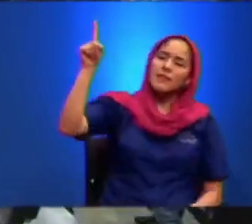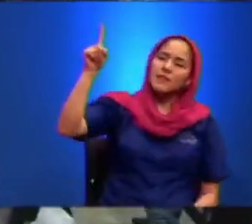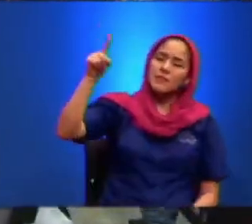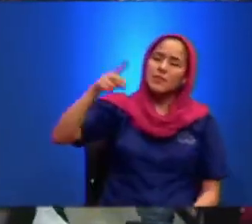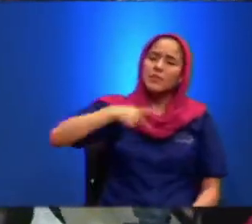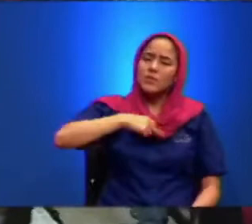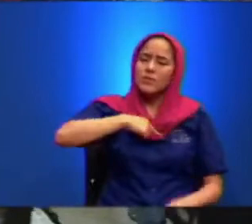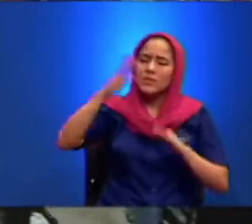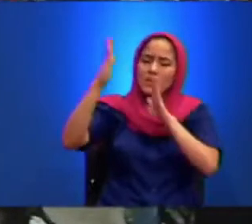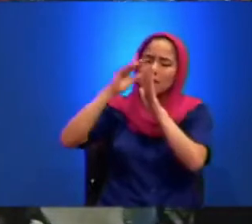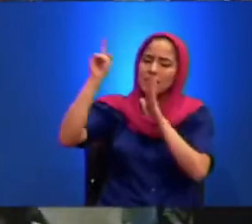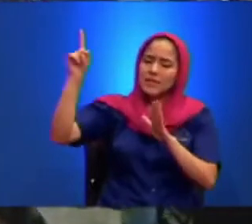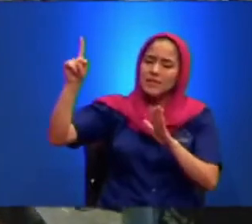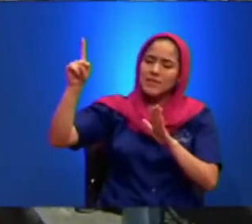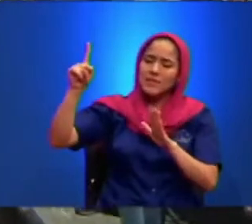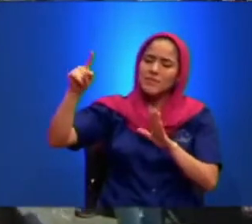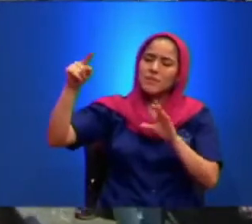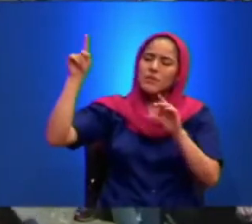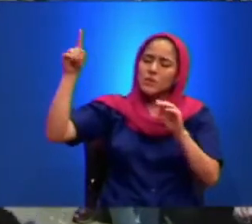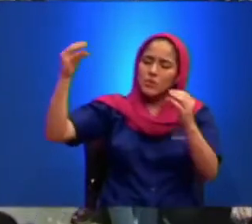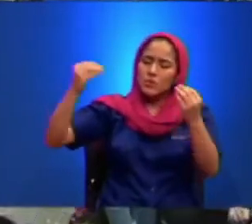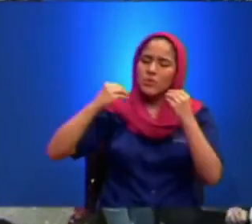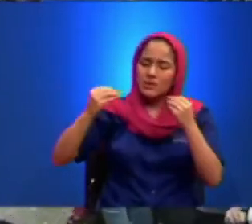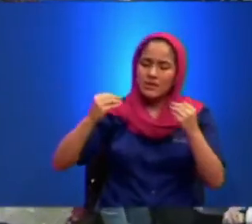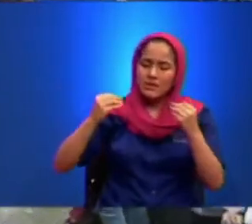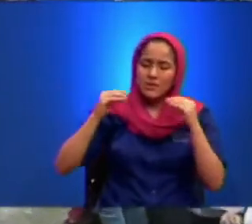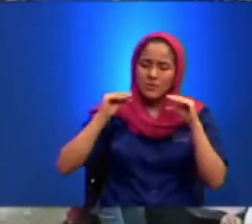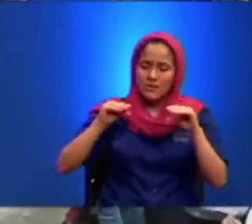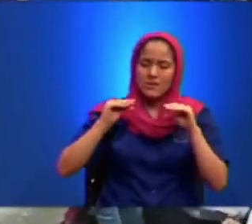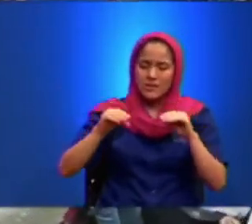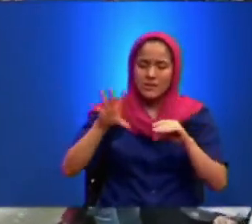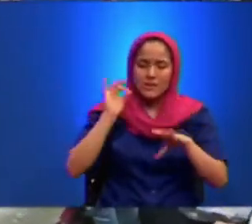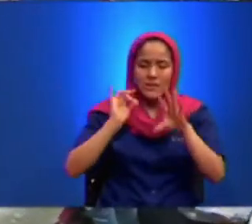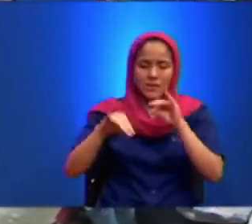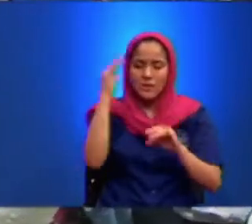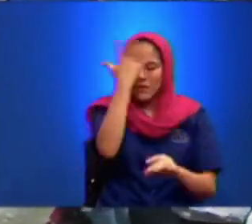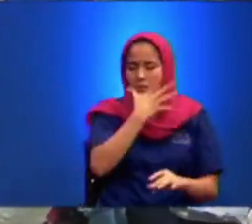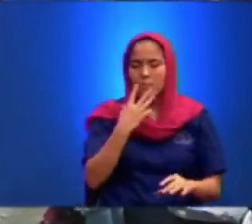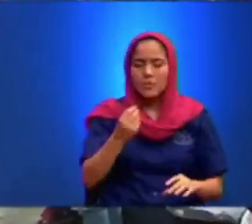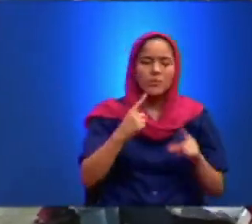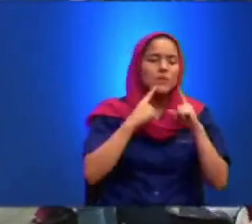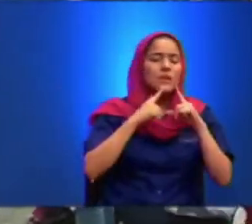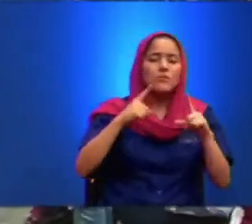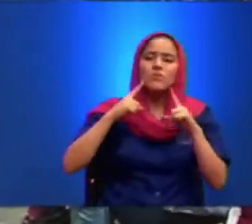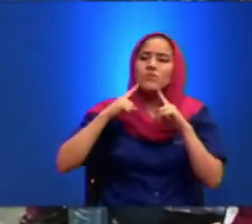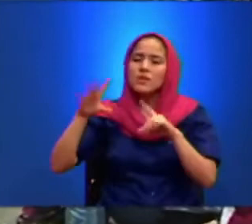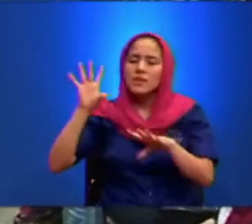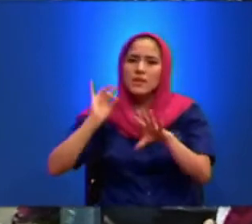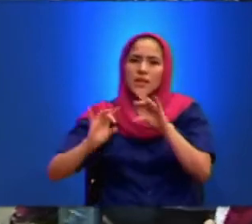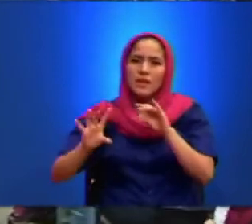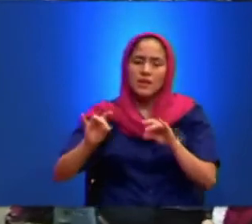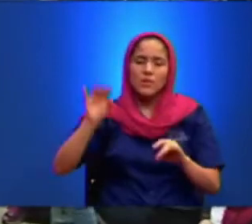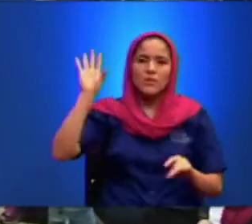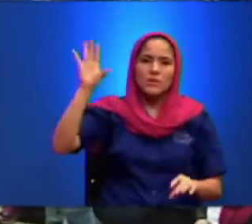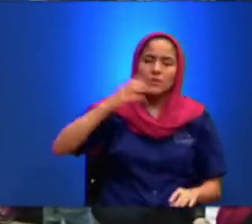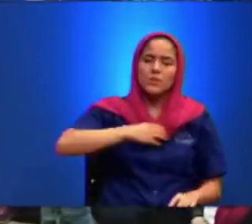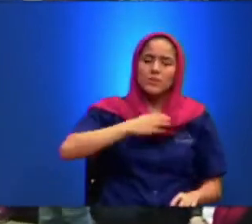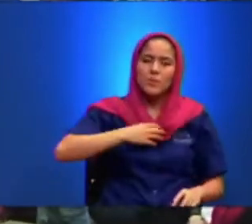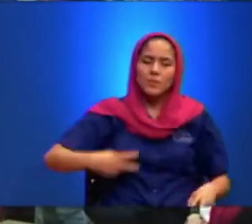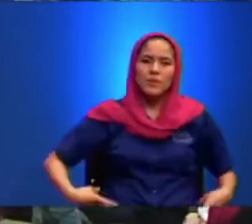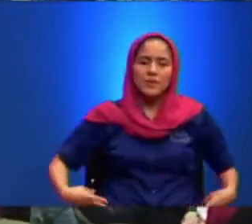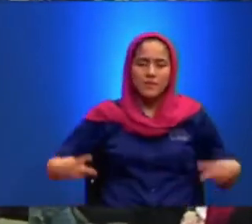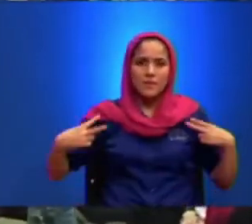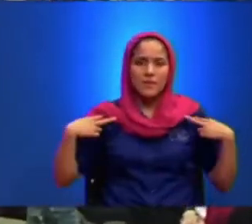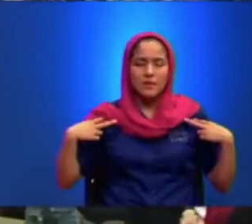Al Anunciar Algo Tan Fuerte Sobre Tu Propia Vida Señor Mientras Estabas Ungido Aquí En La